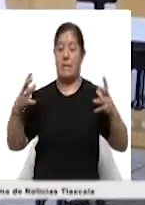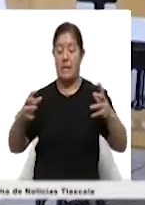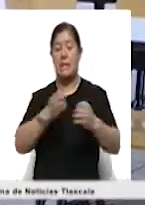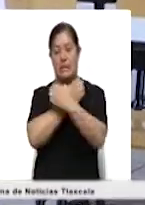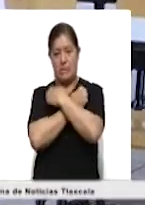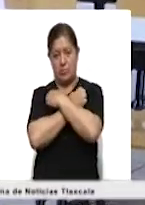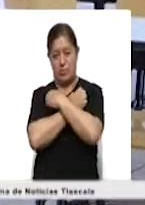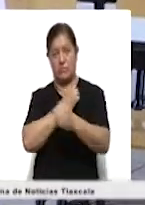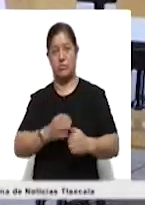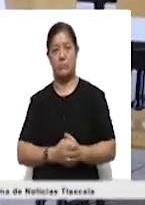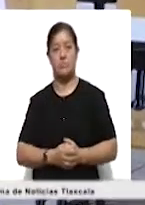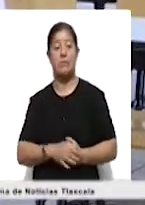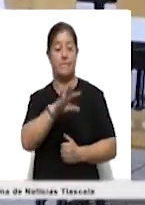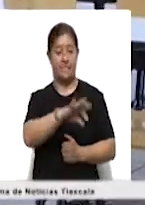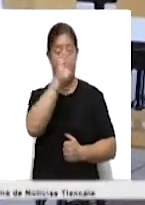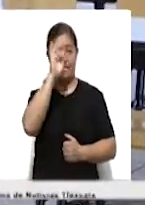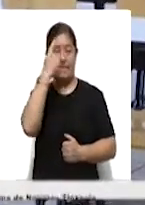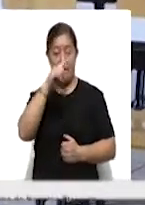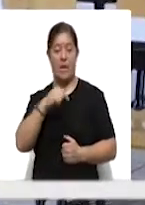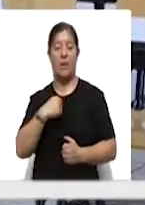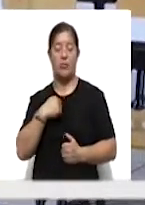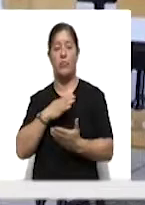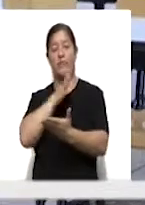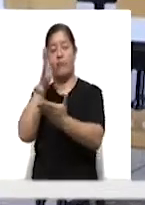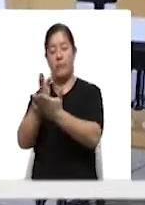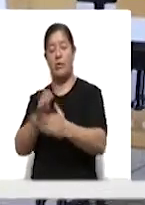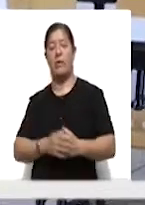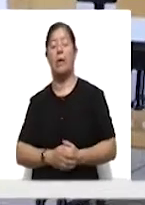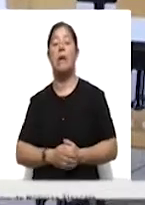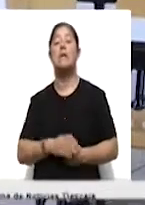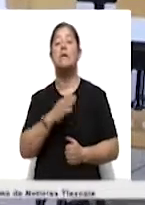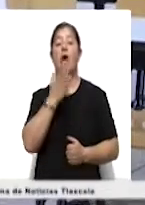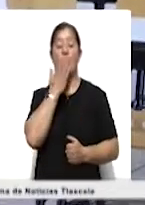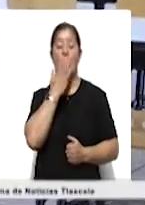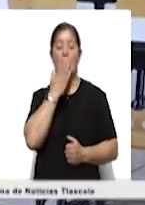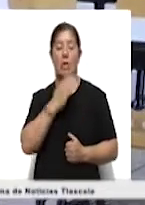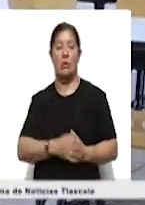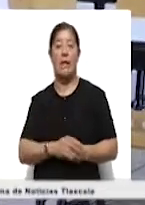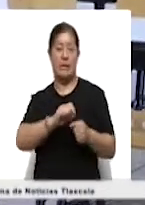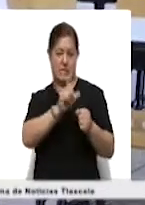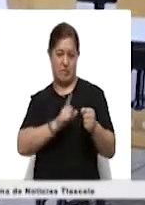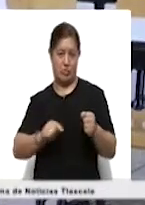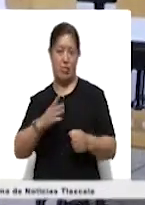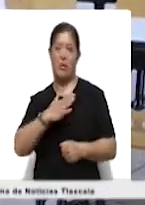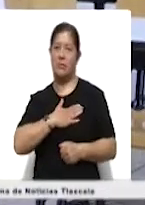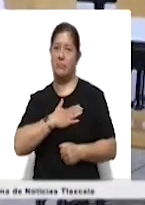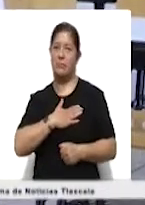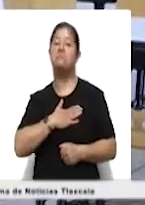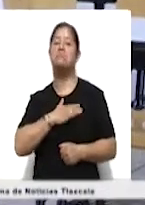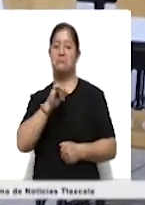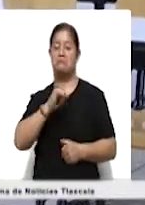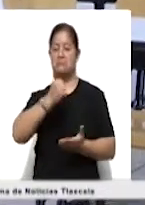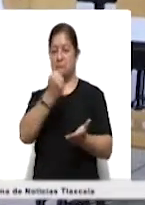fue seleccionado para estar en la Expo Ciencias Nacional en Sonora y que afortunadamente fue acreditado